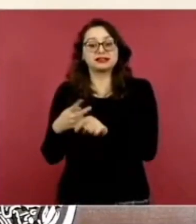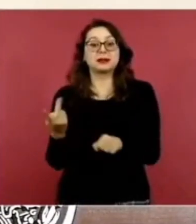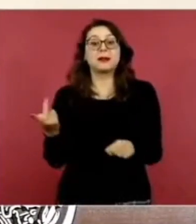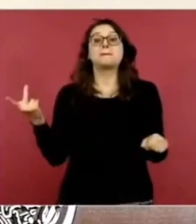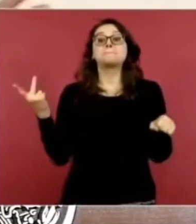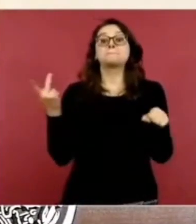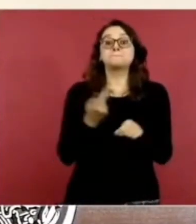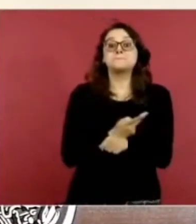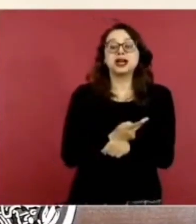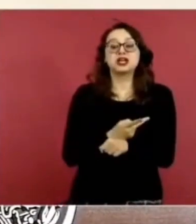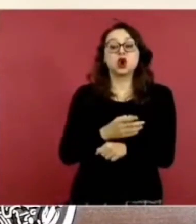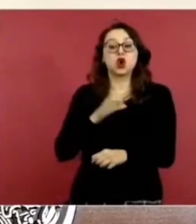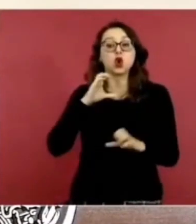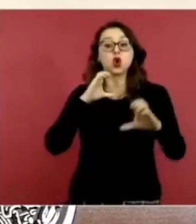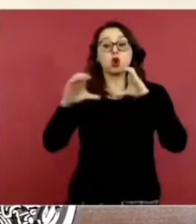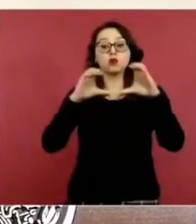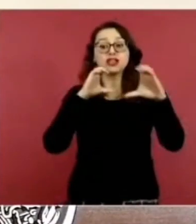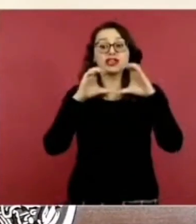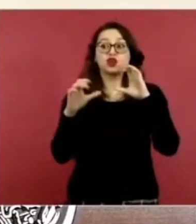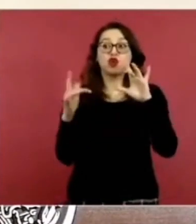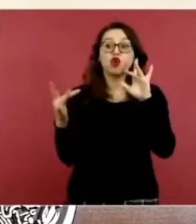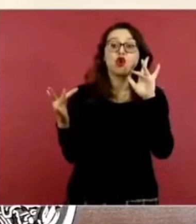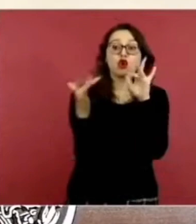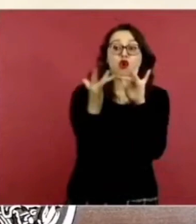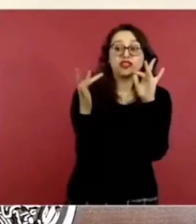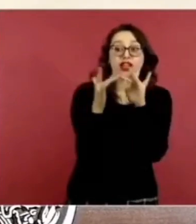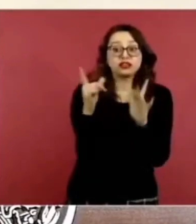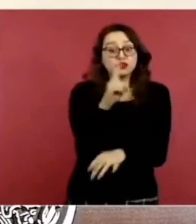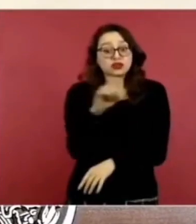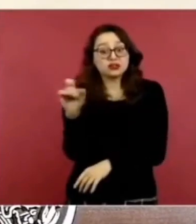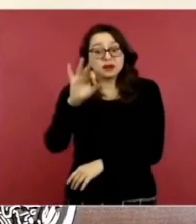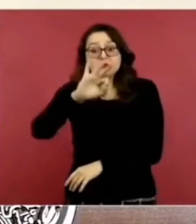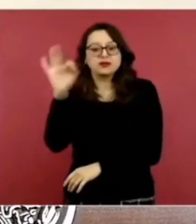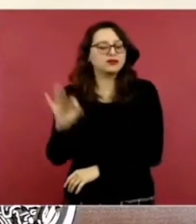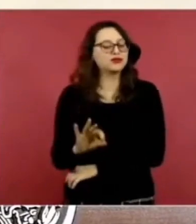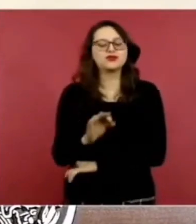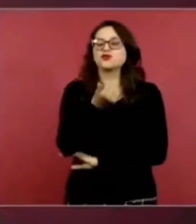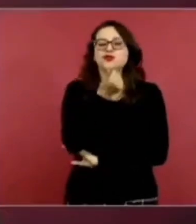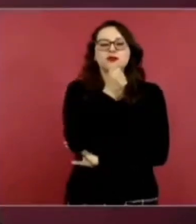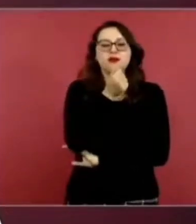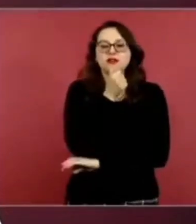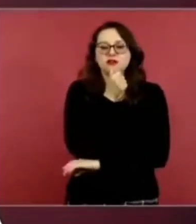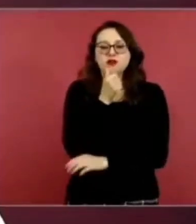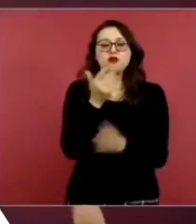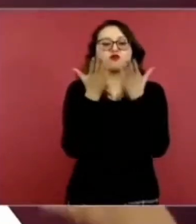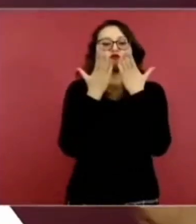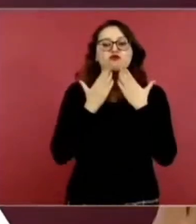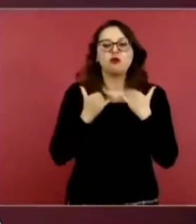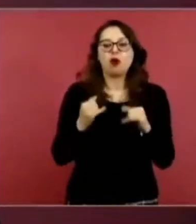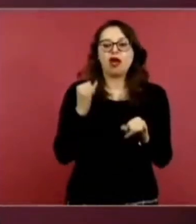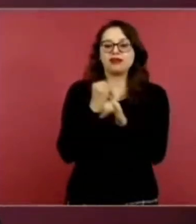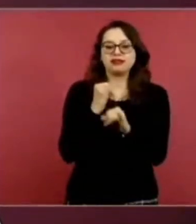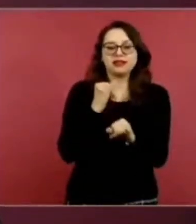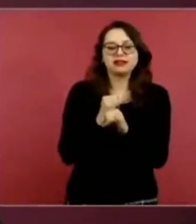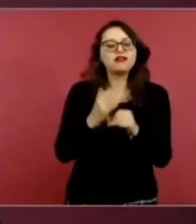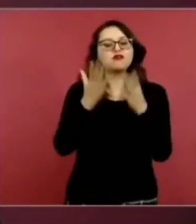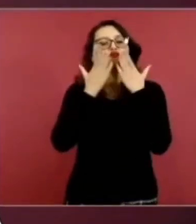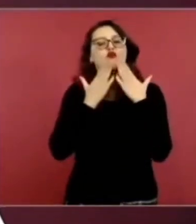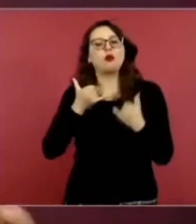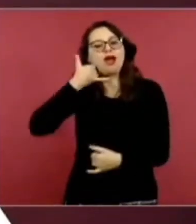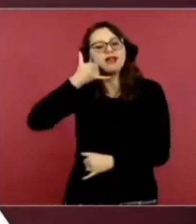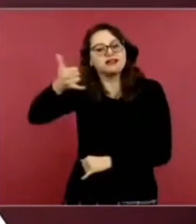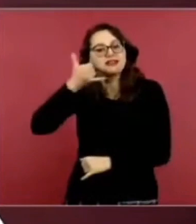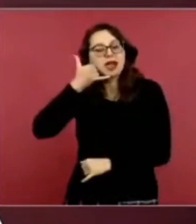% la conectividad. No se cuenta pues con internet o para realizar llamadas telefónicas.